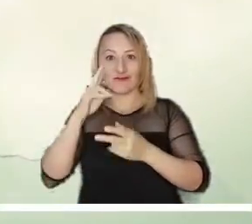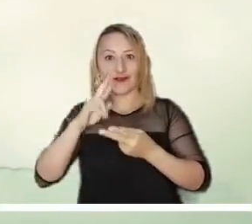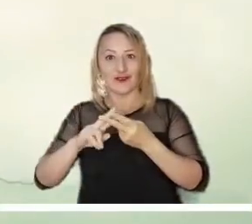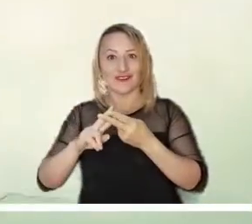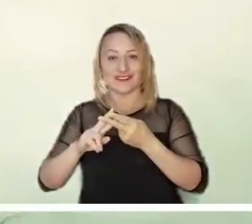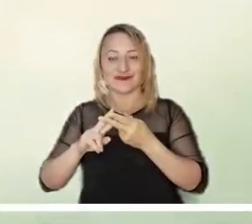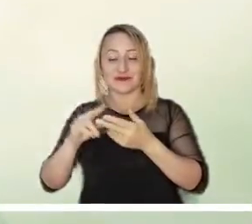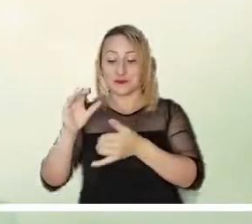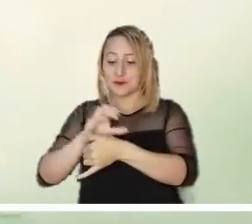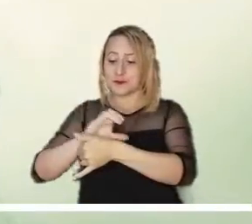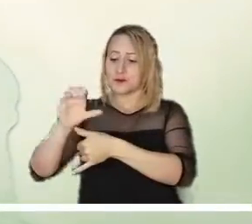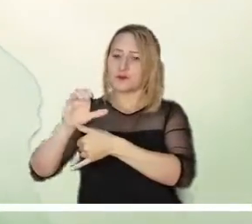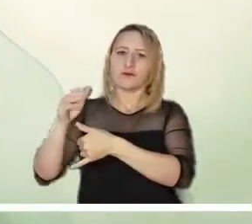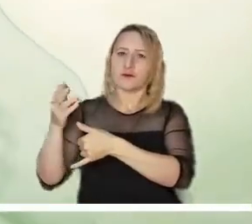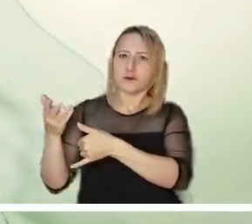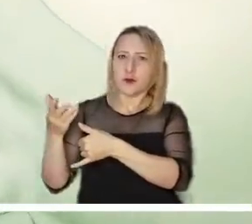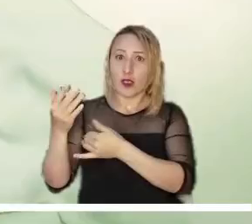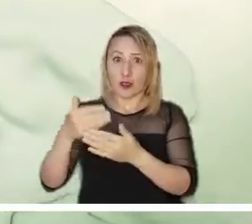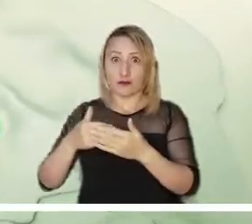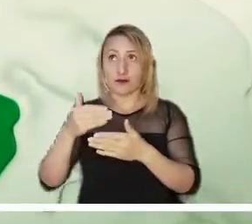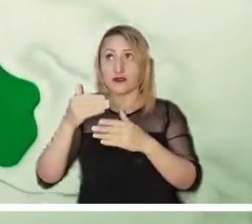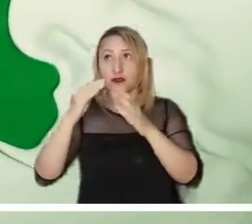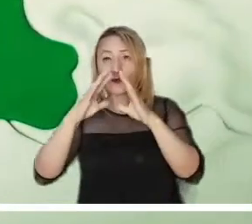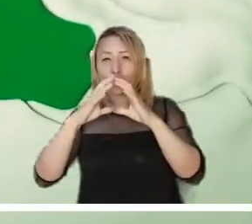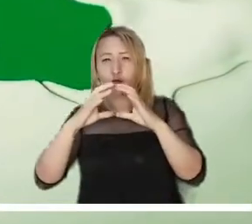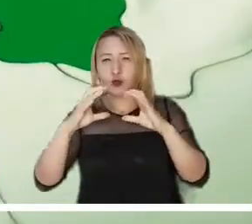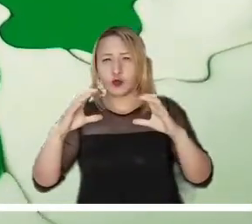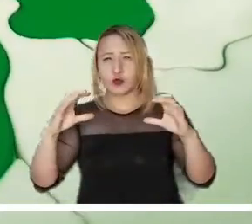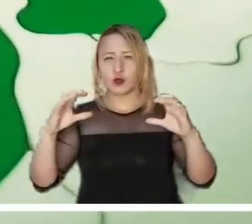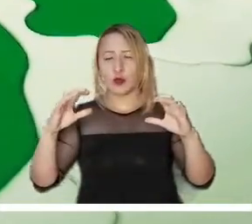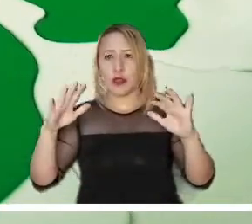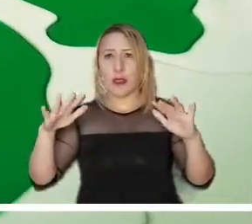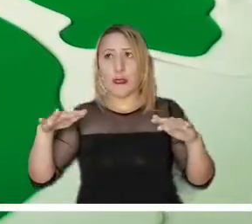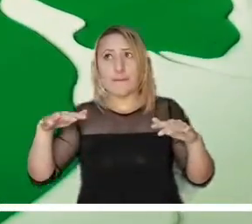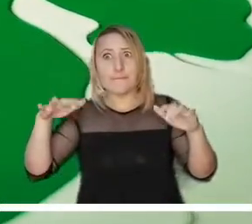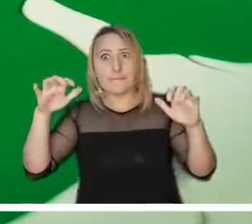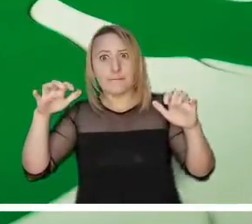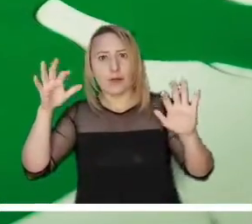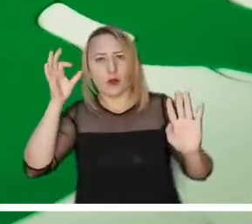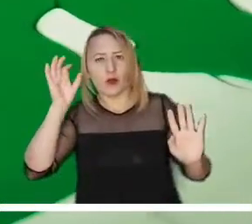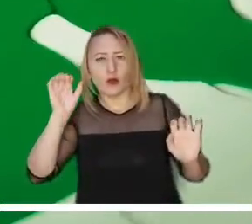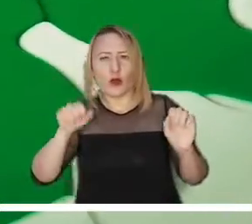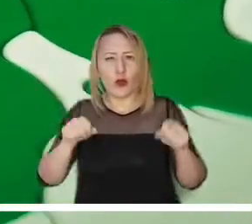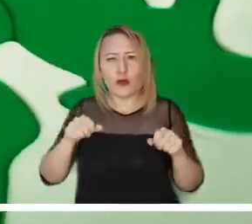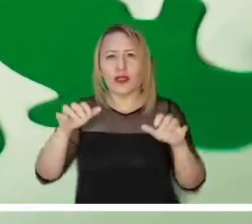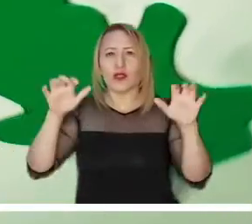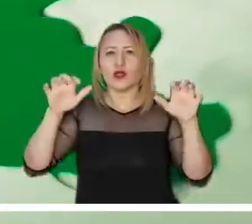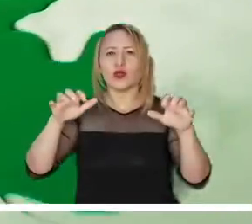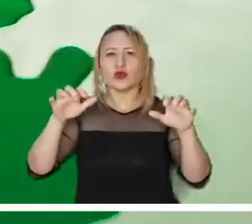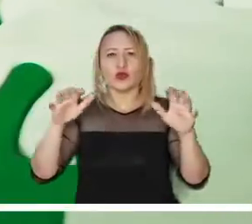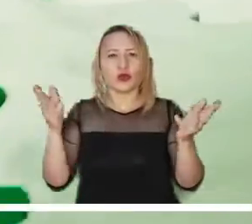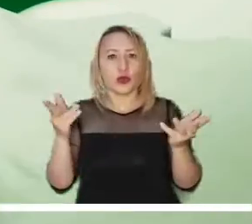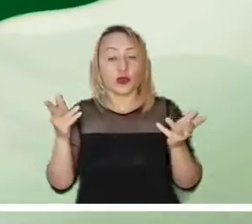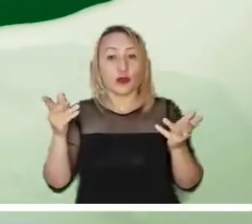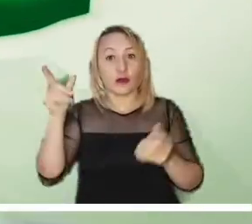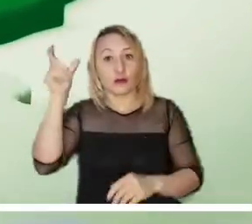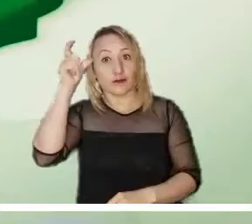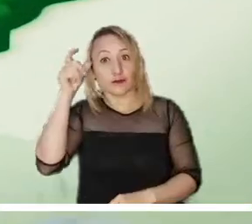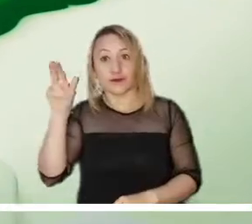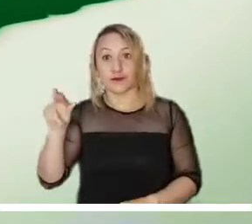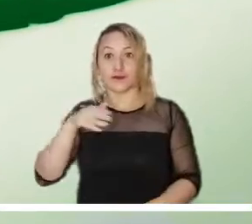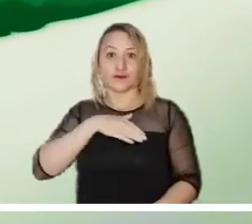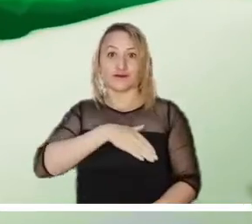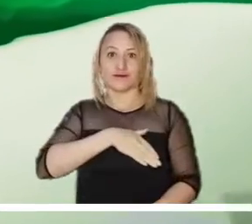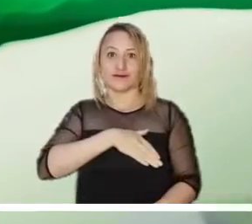Colombia. El Caribe empieza el día con un cielo nuboso, predominio de tiempo seco y posibles lluvias leves en